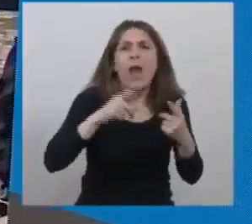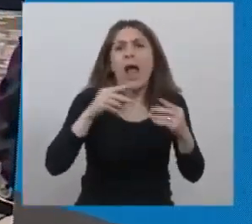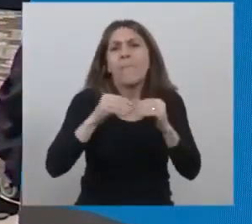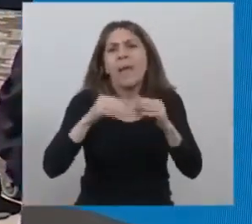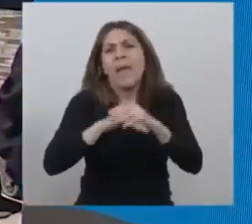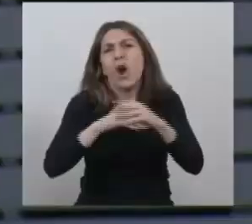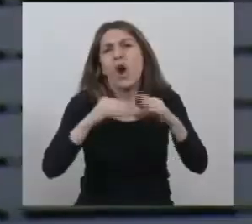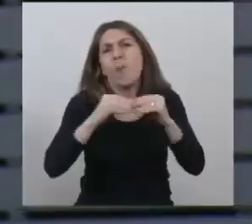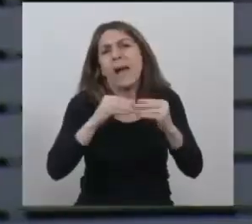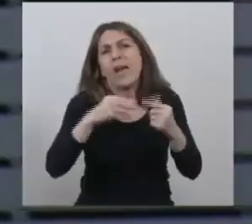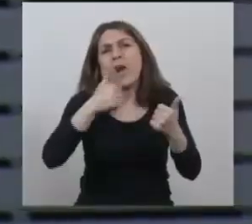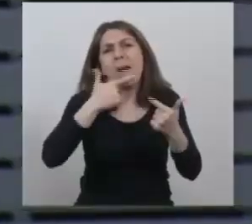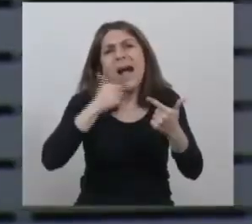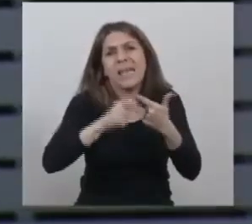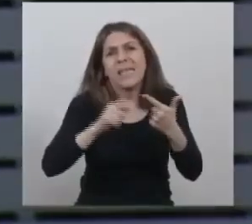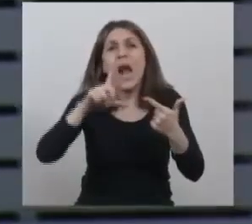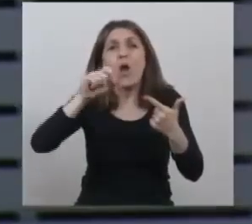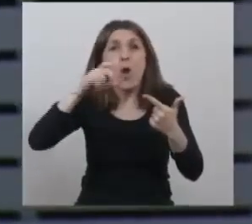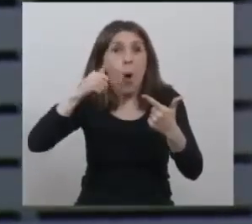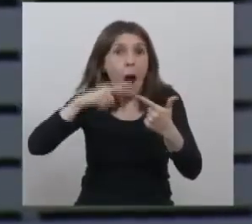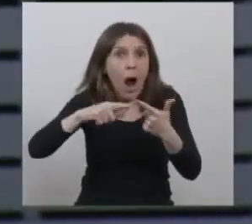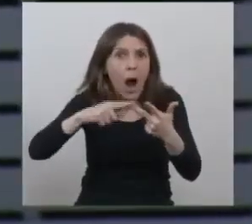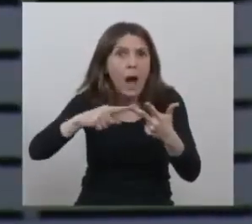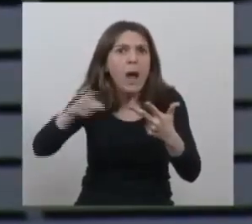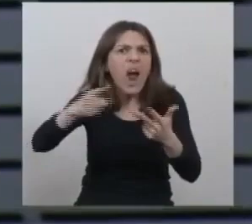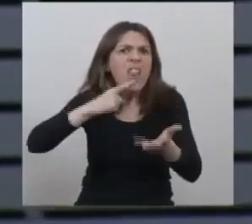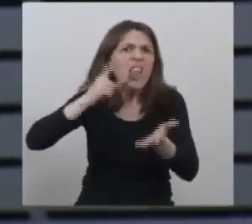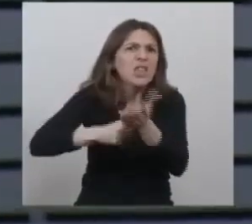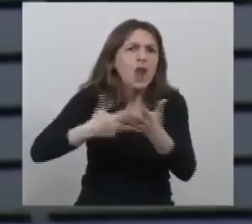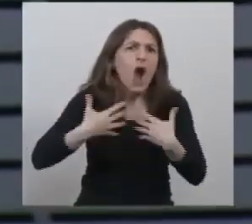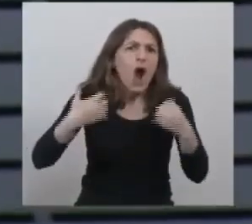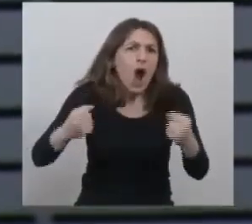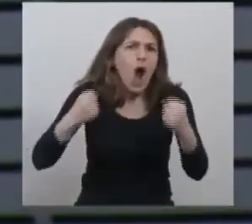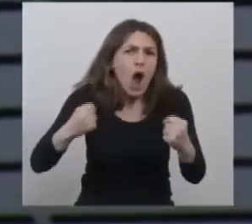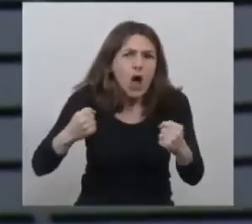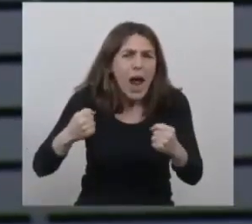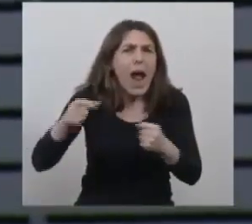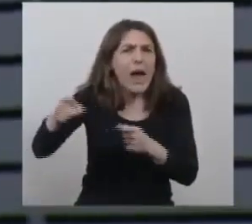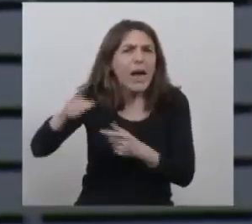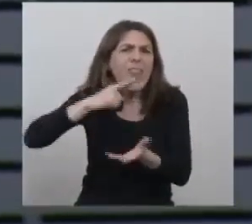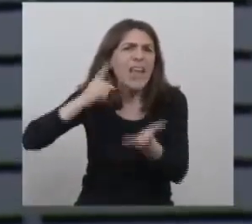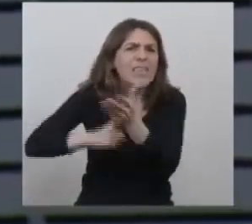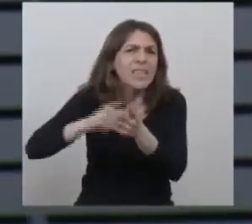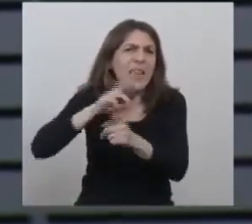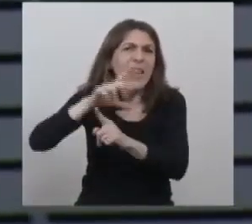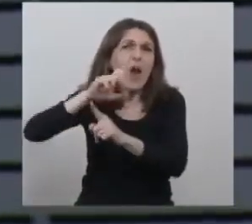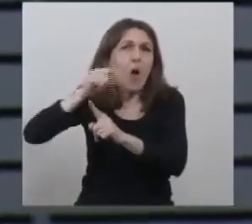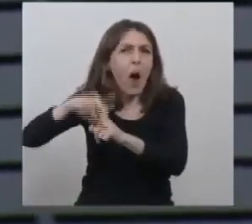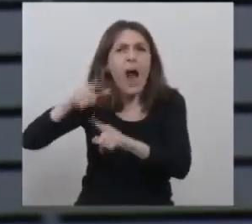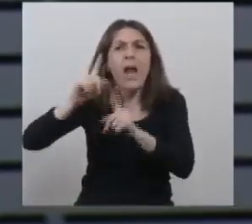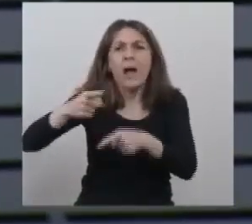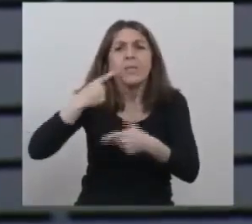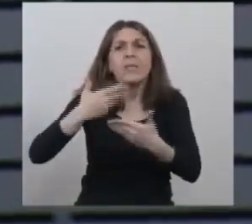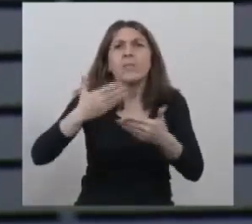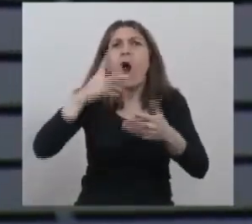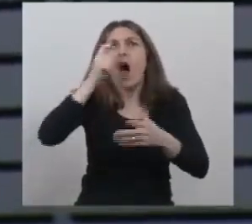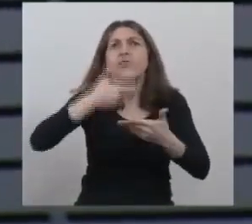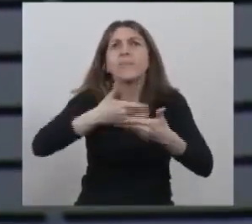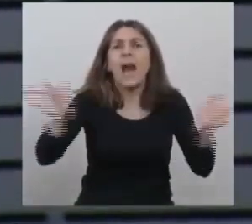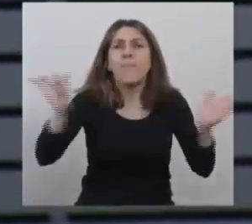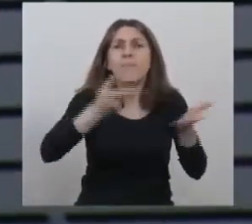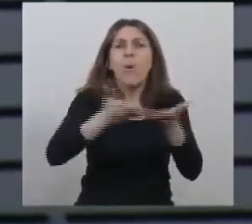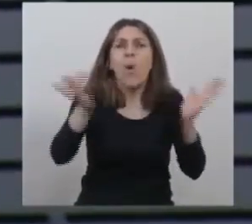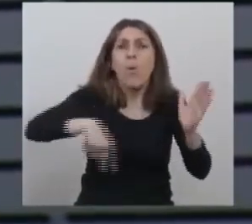Massa. A Luana Volnovis, que tomó la decisión con coraje de hacer pública, municipal y compartida esta